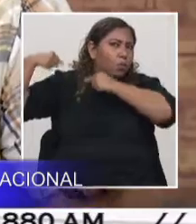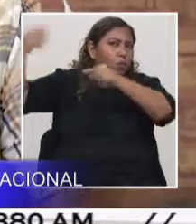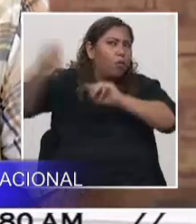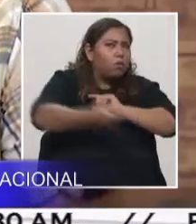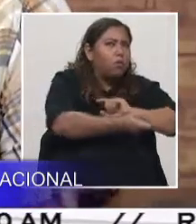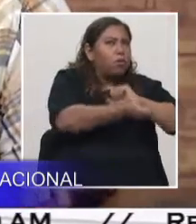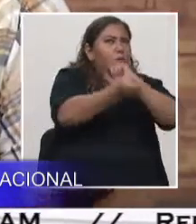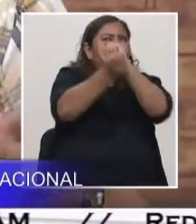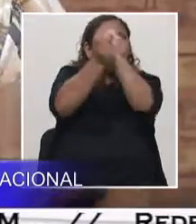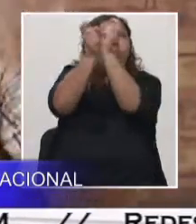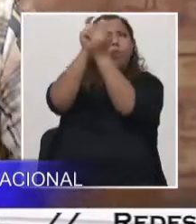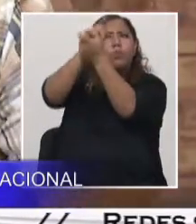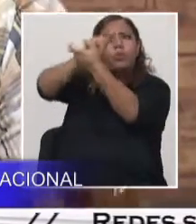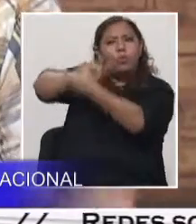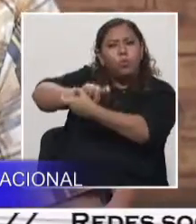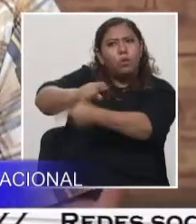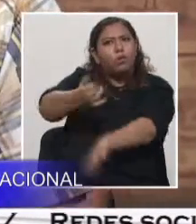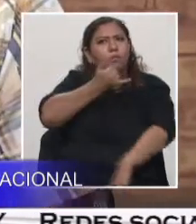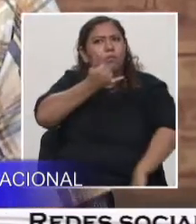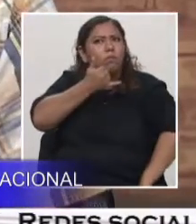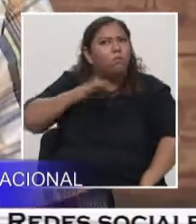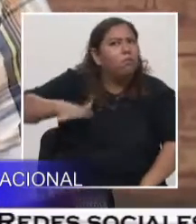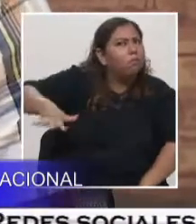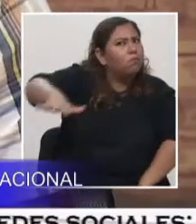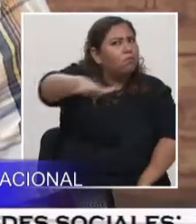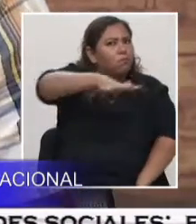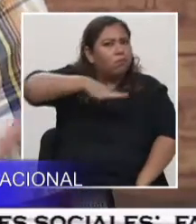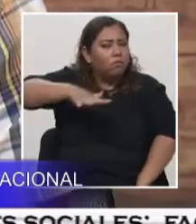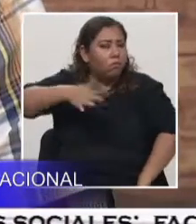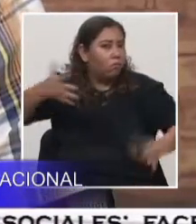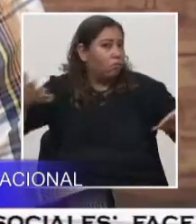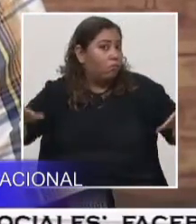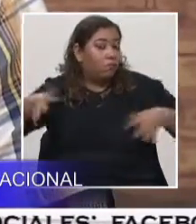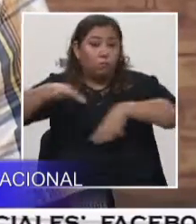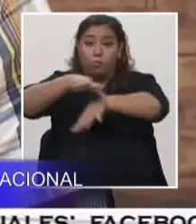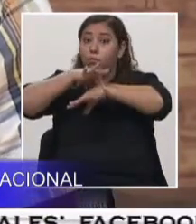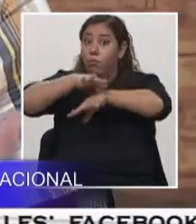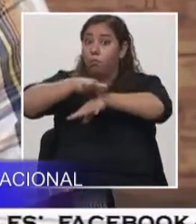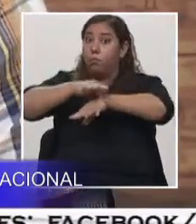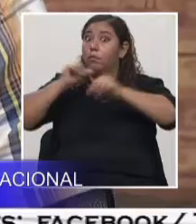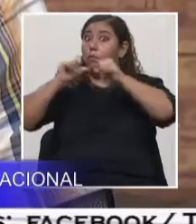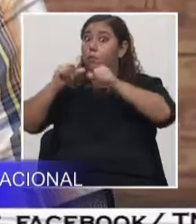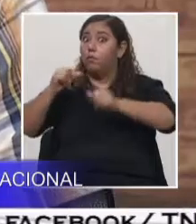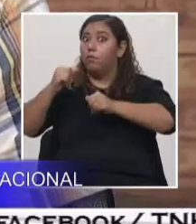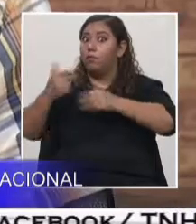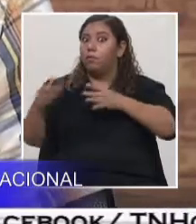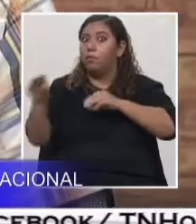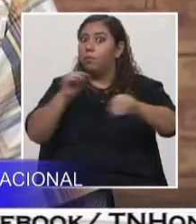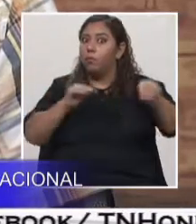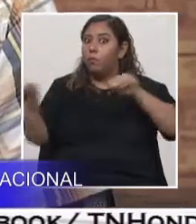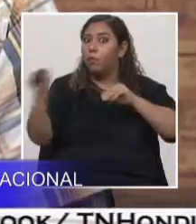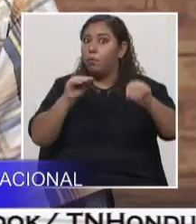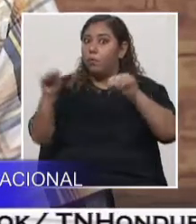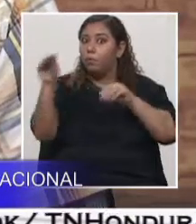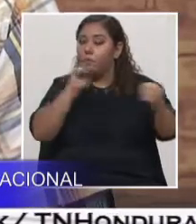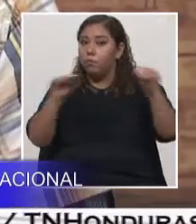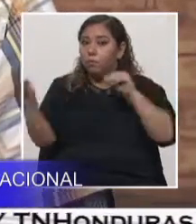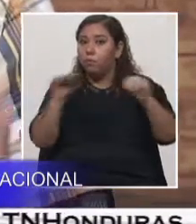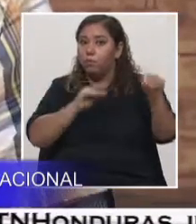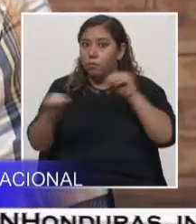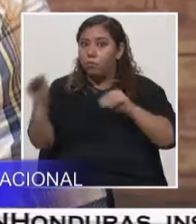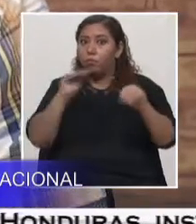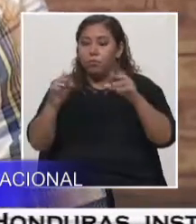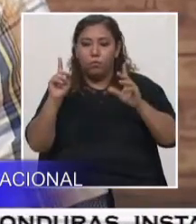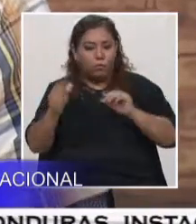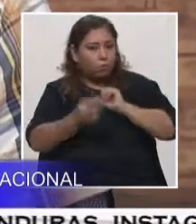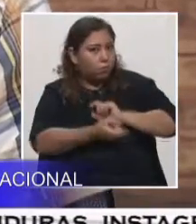lugar esté en esas condiciones. ¿Qué está pasando en este momento? Porque la tierra está en un movimiento constante, la tierra está en un proceso de